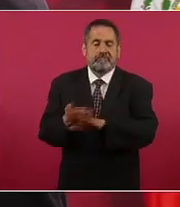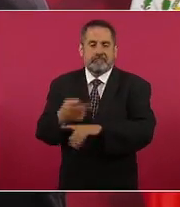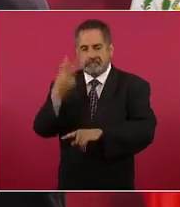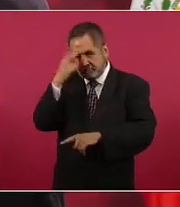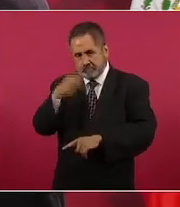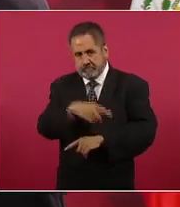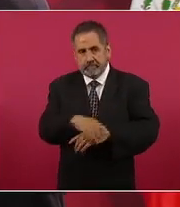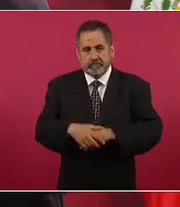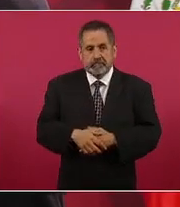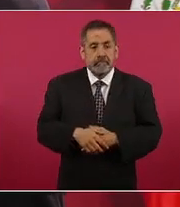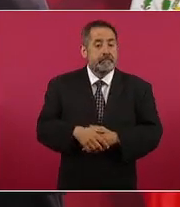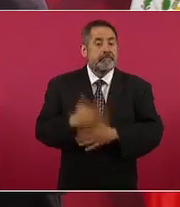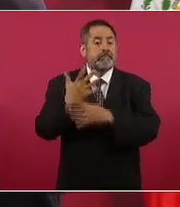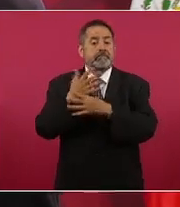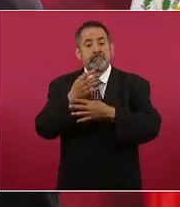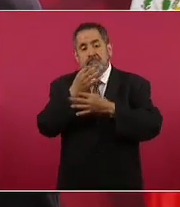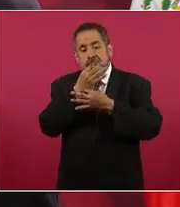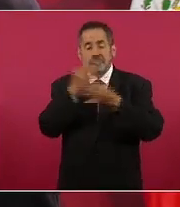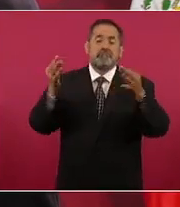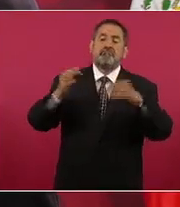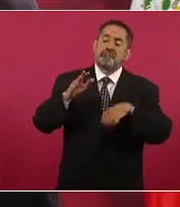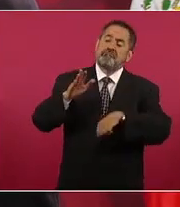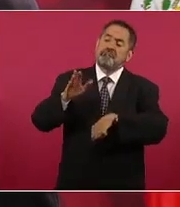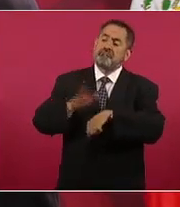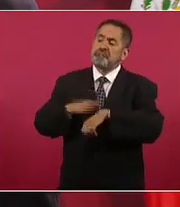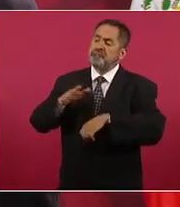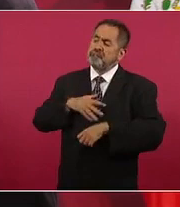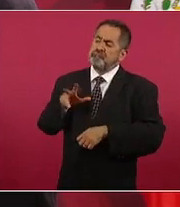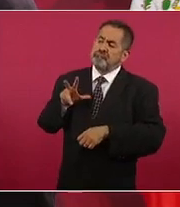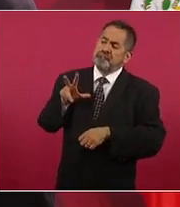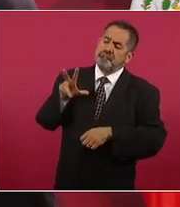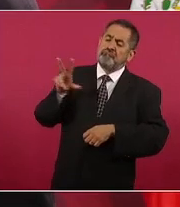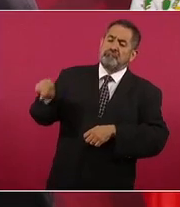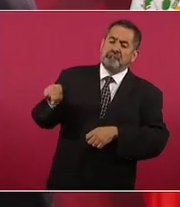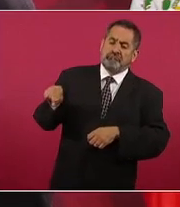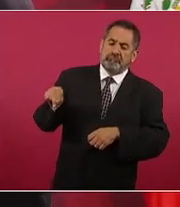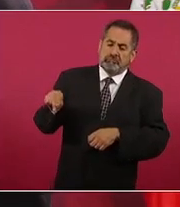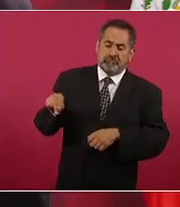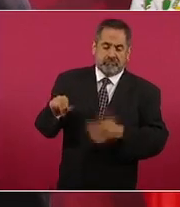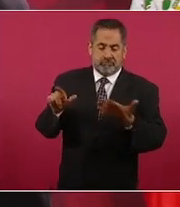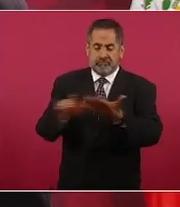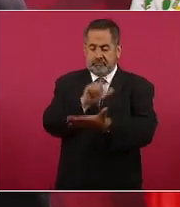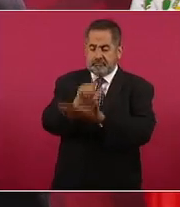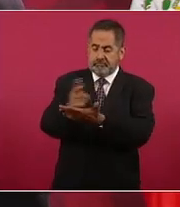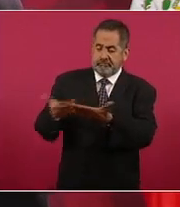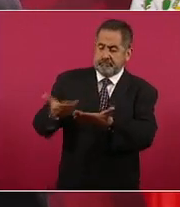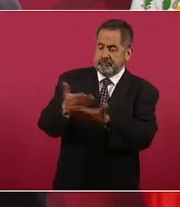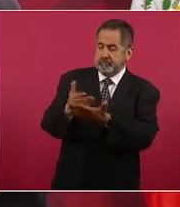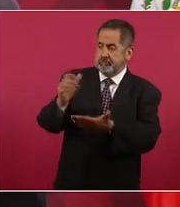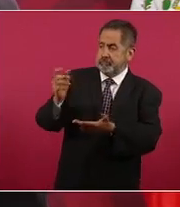anuncia que rechazará todas las reformas de AMLO